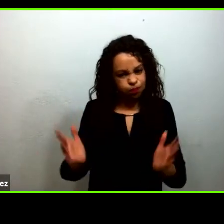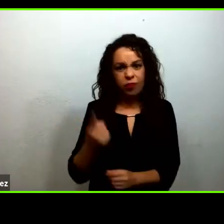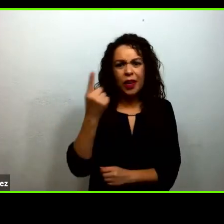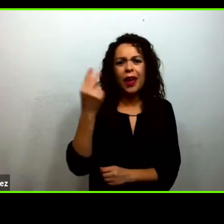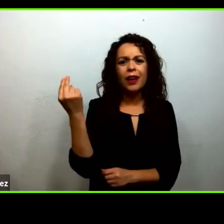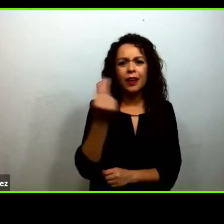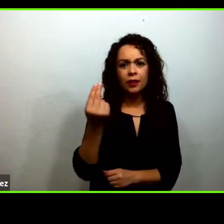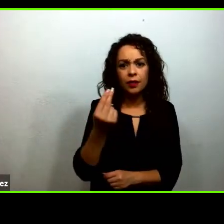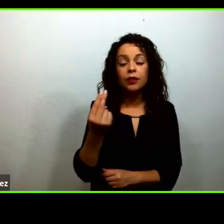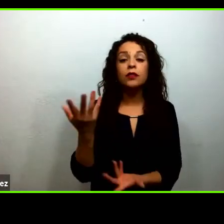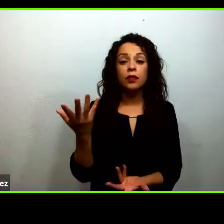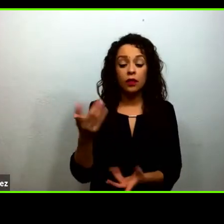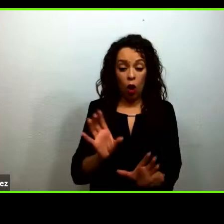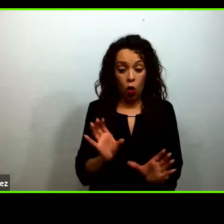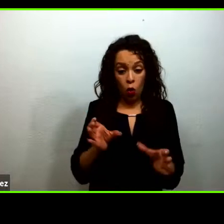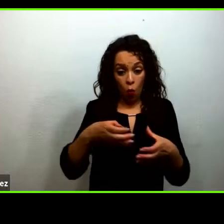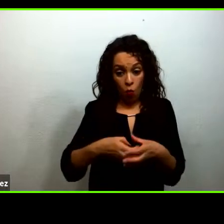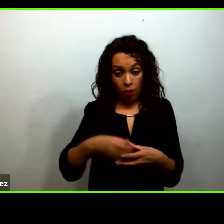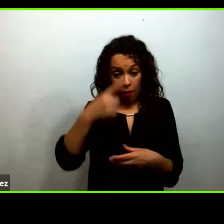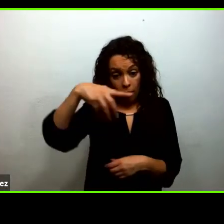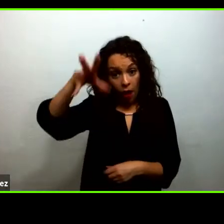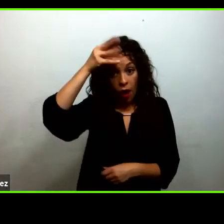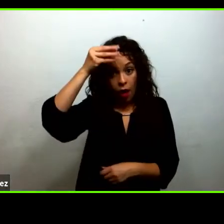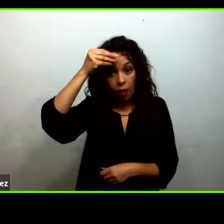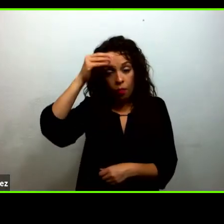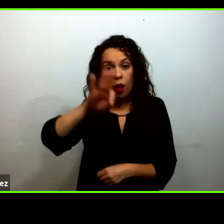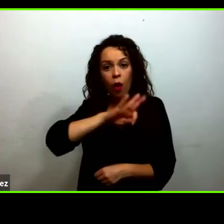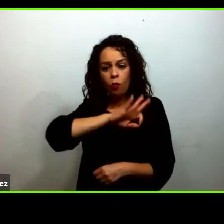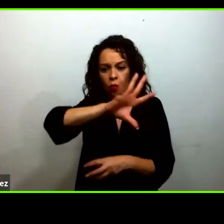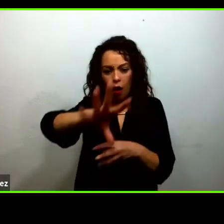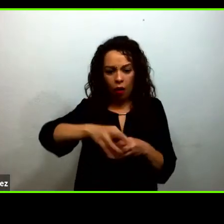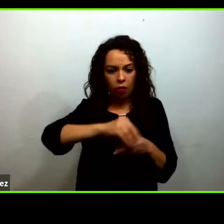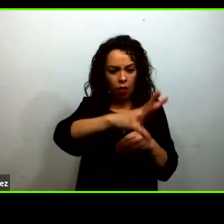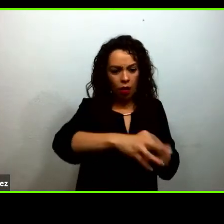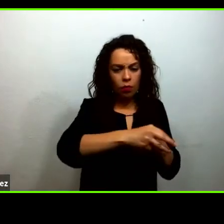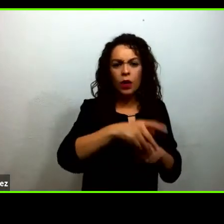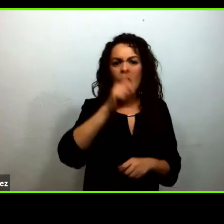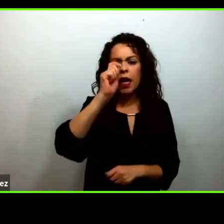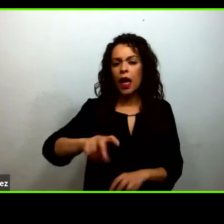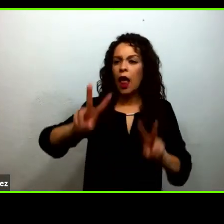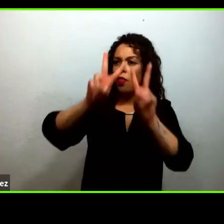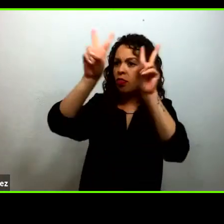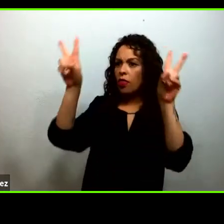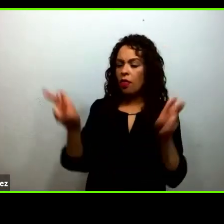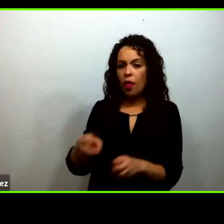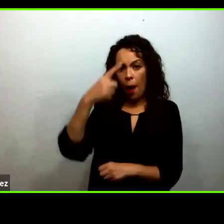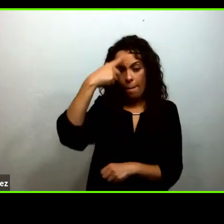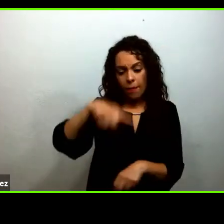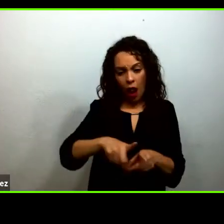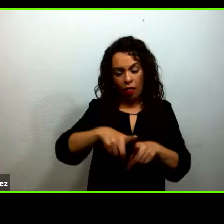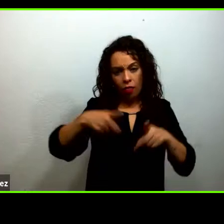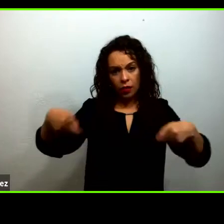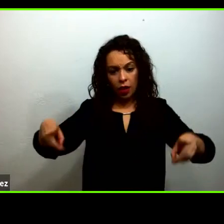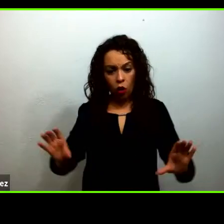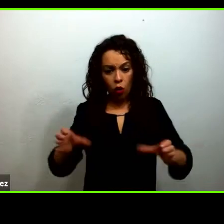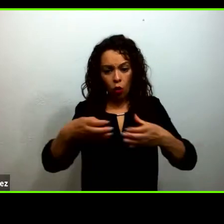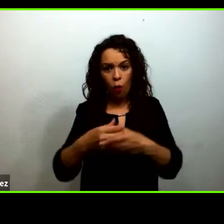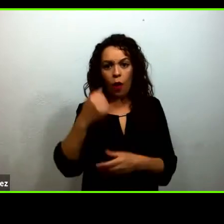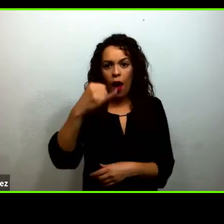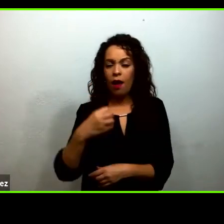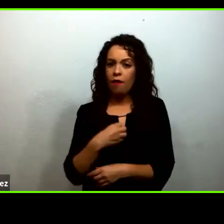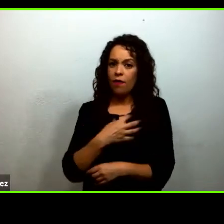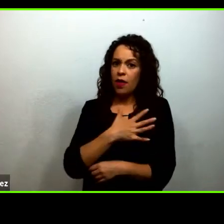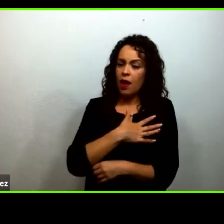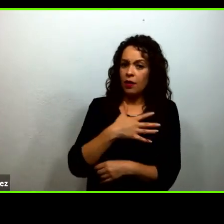de aprendizaje temáticas de bienestar y desarrollo comunitario. Los temas que hasta ahora se habían visto